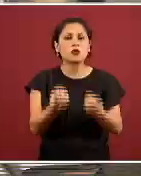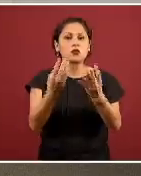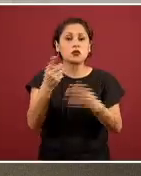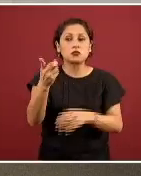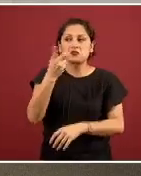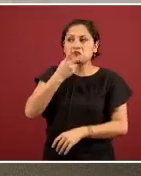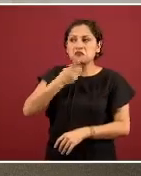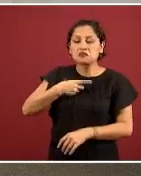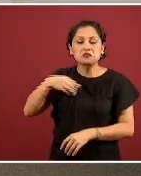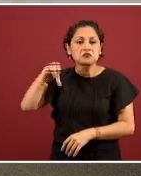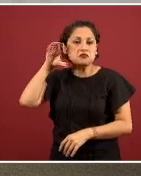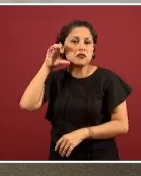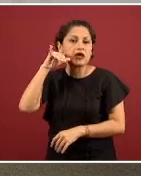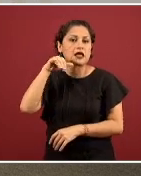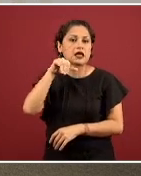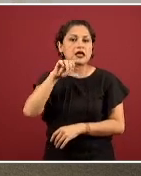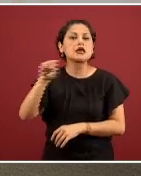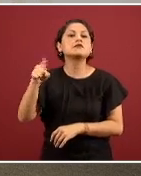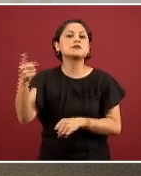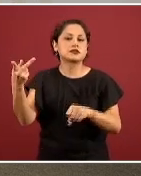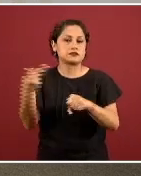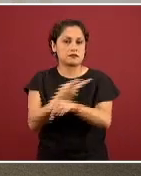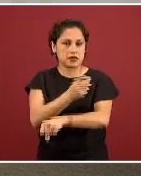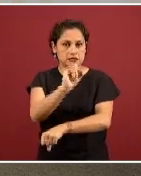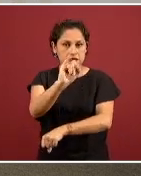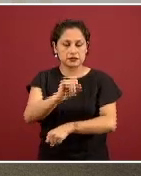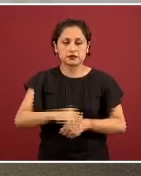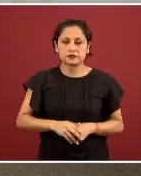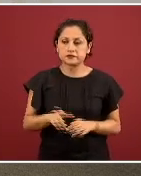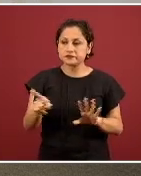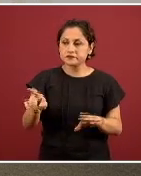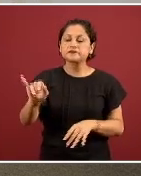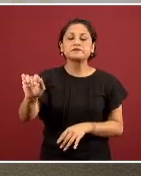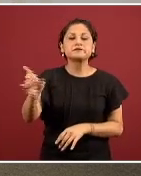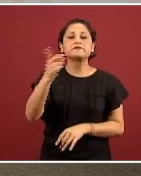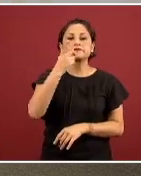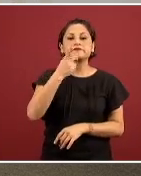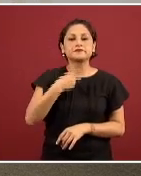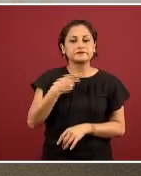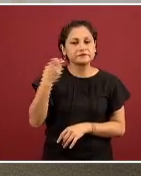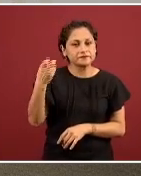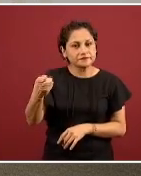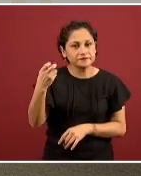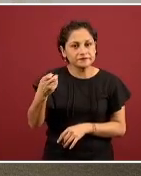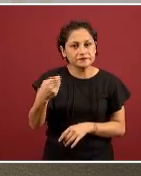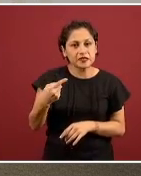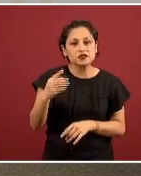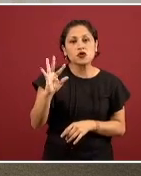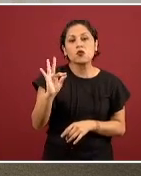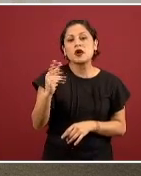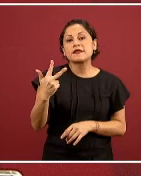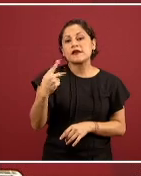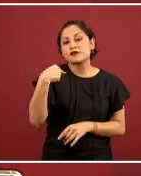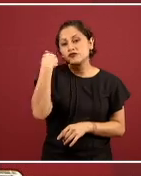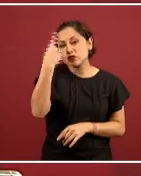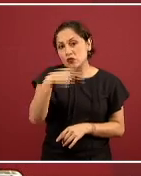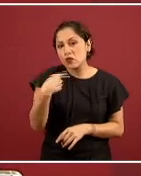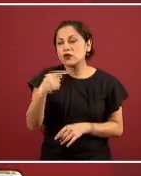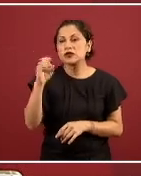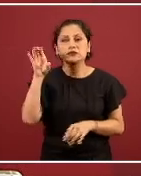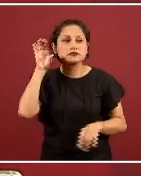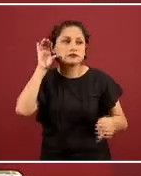Gracias. Muchas gracias. Esta noticia efectivamente lleva 48 horas circulando. Les comento lo que ocurre.